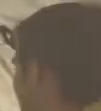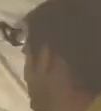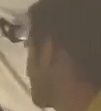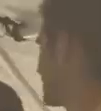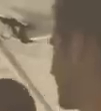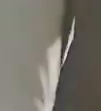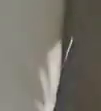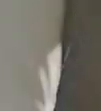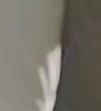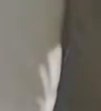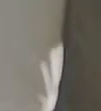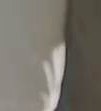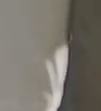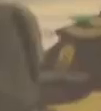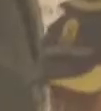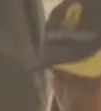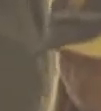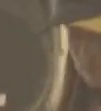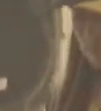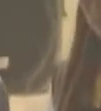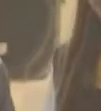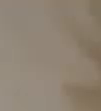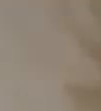Reconocemos cada amenaza.